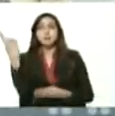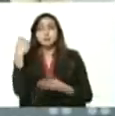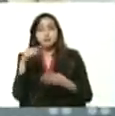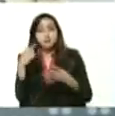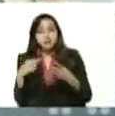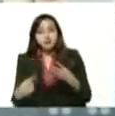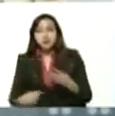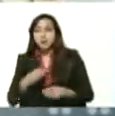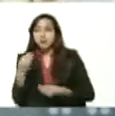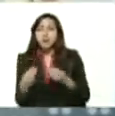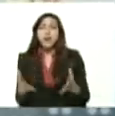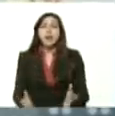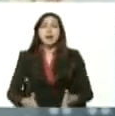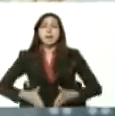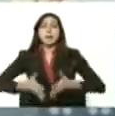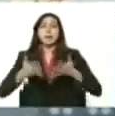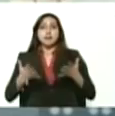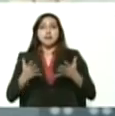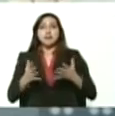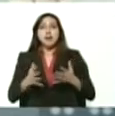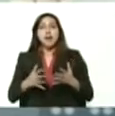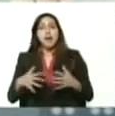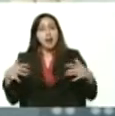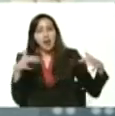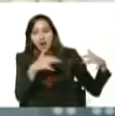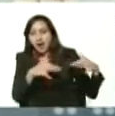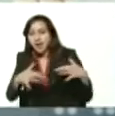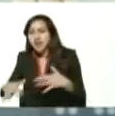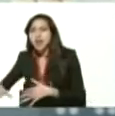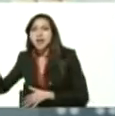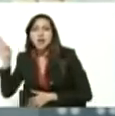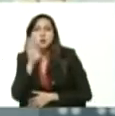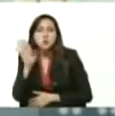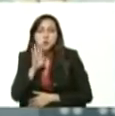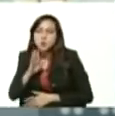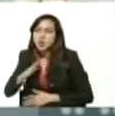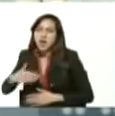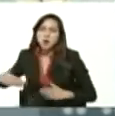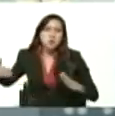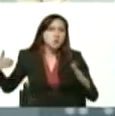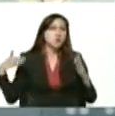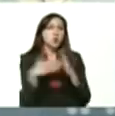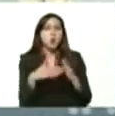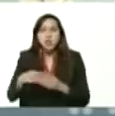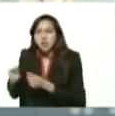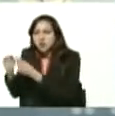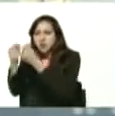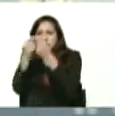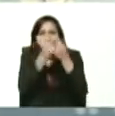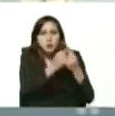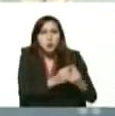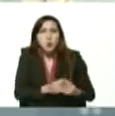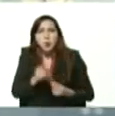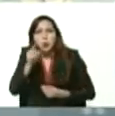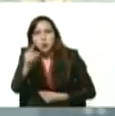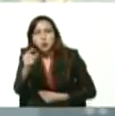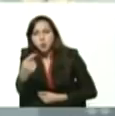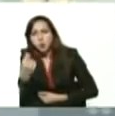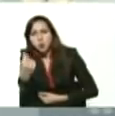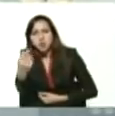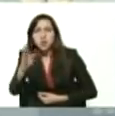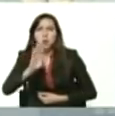para vencer la guerra sucia contra la moneda, contra tu moneda, contra